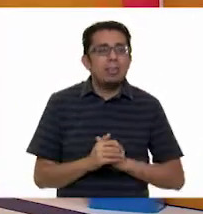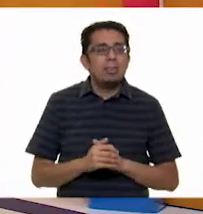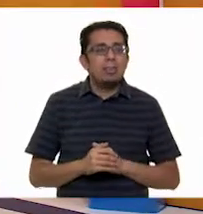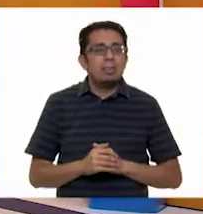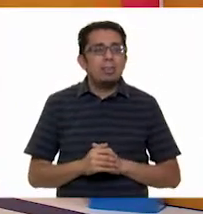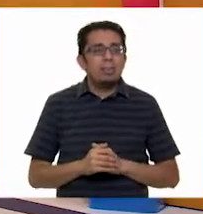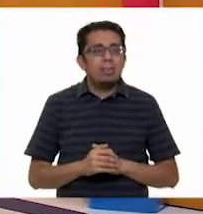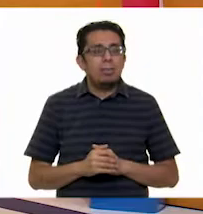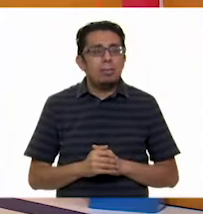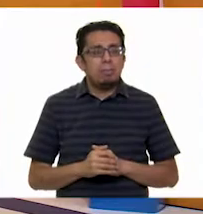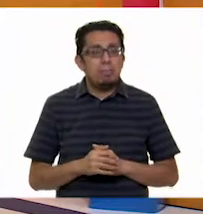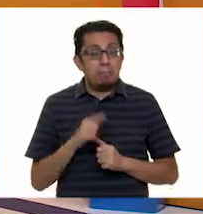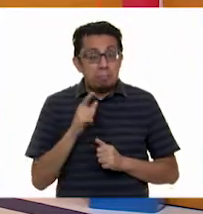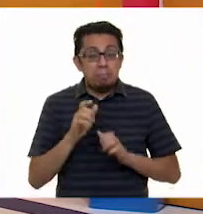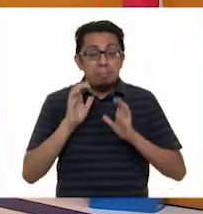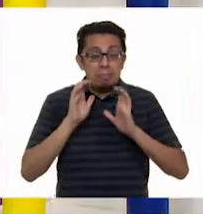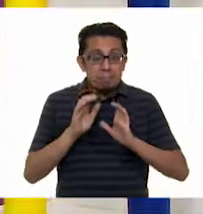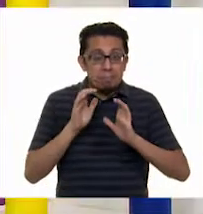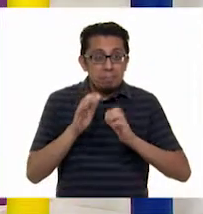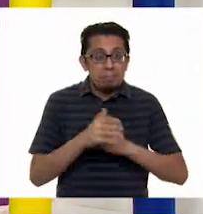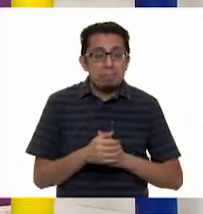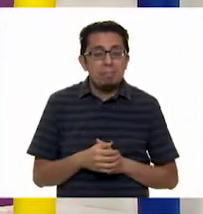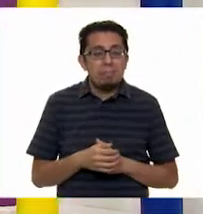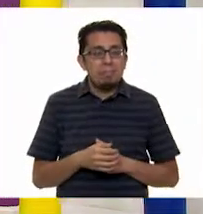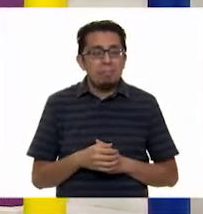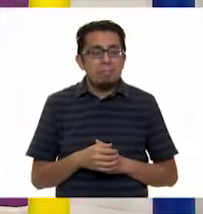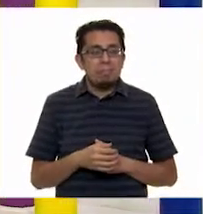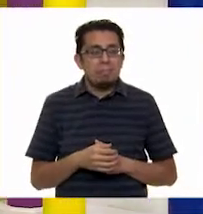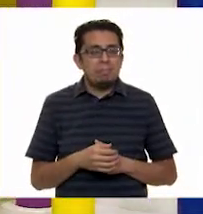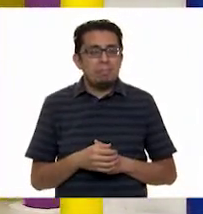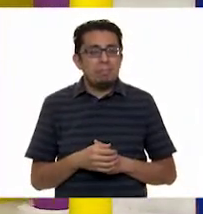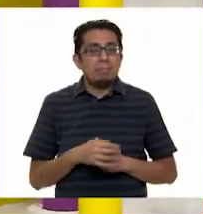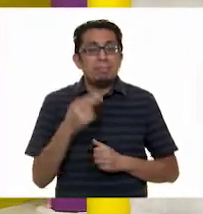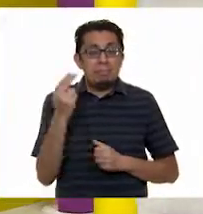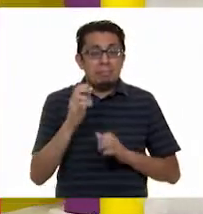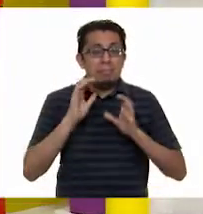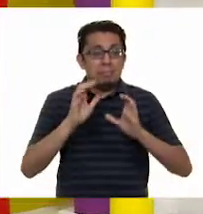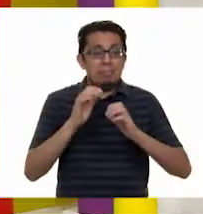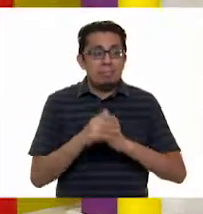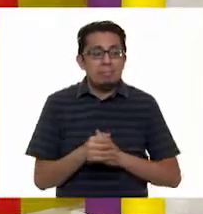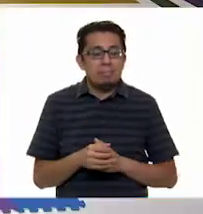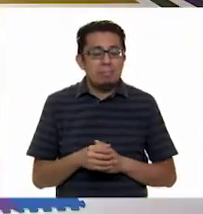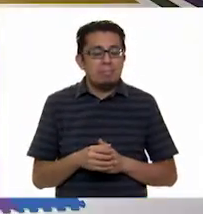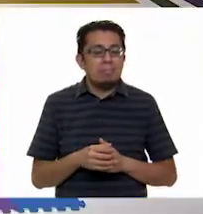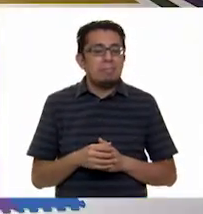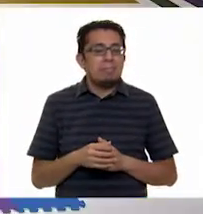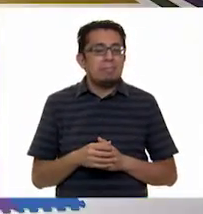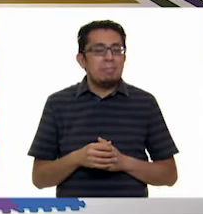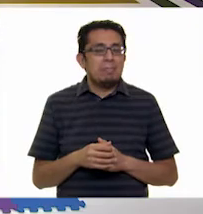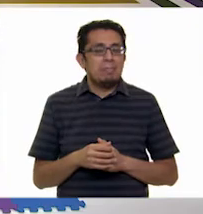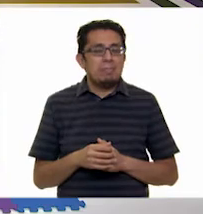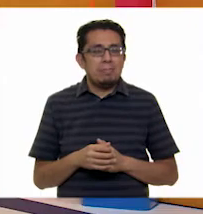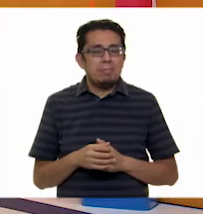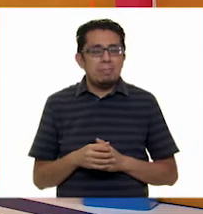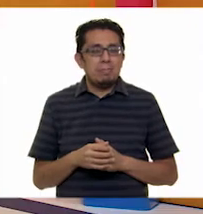Alexia, cuida tú a veces. Sí, con ese dino hay que tener cuidado. O avestruz. Sí, sí, sí. Entonces,